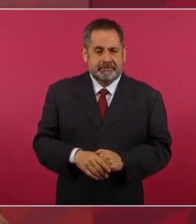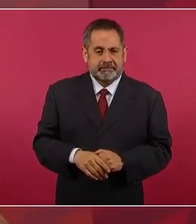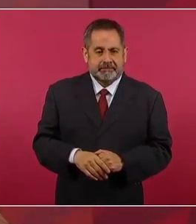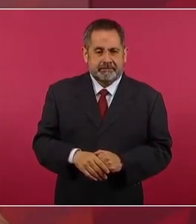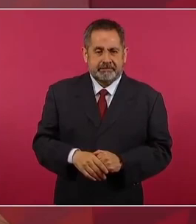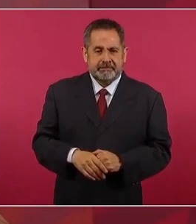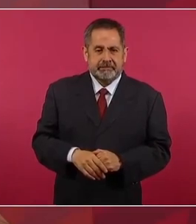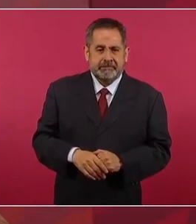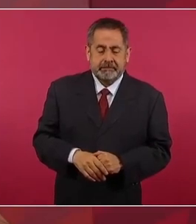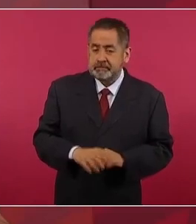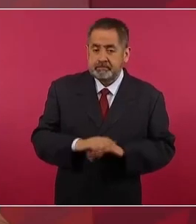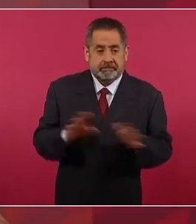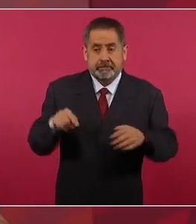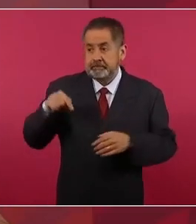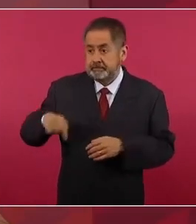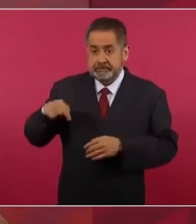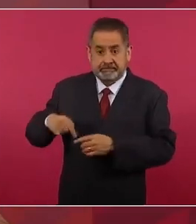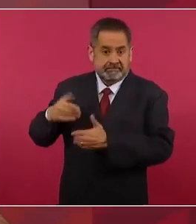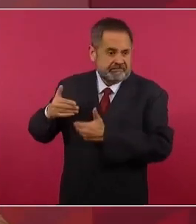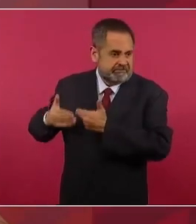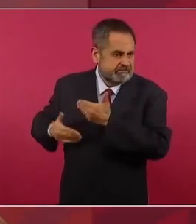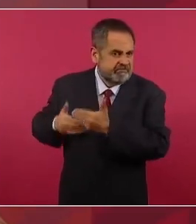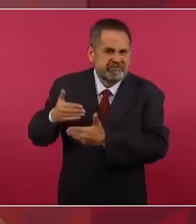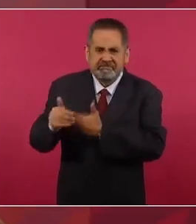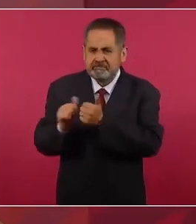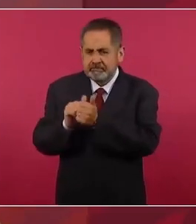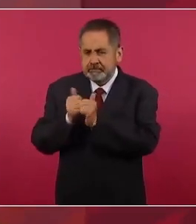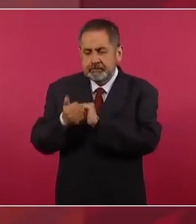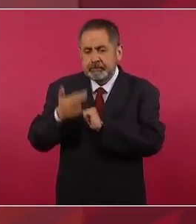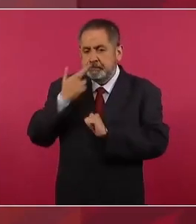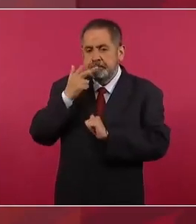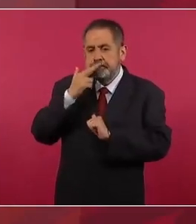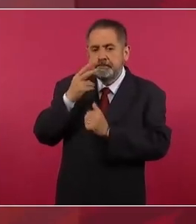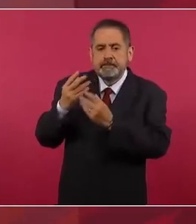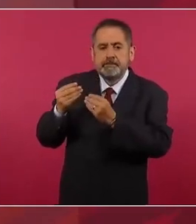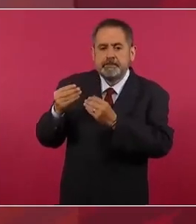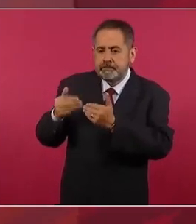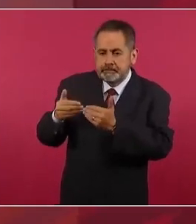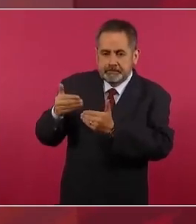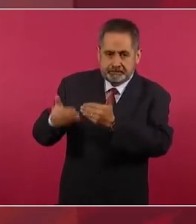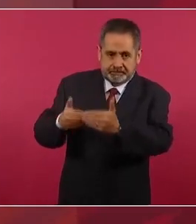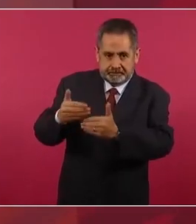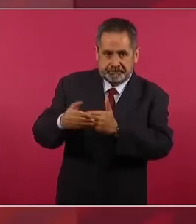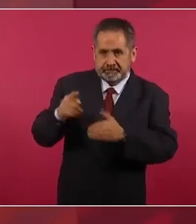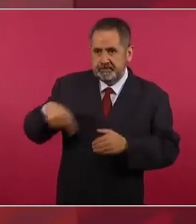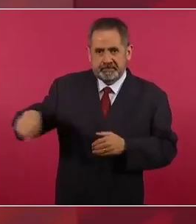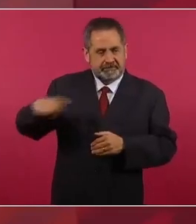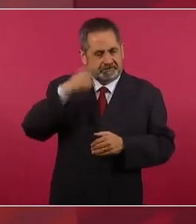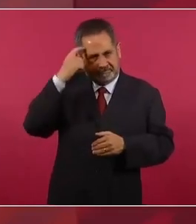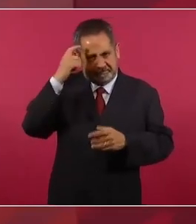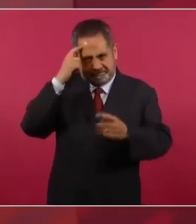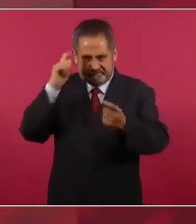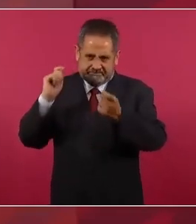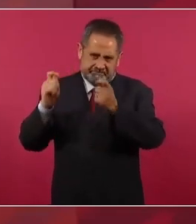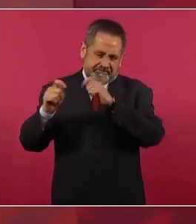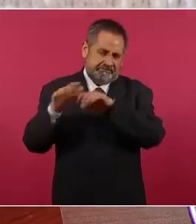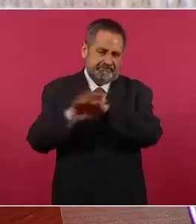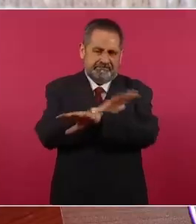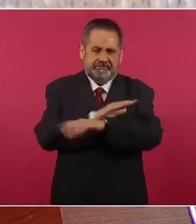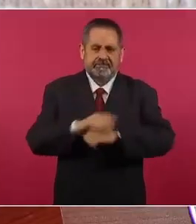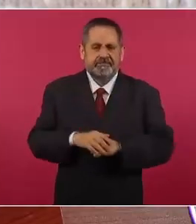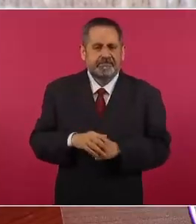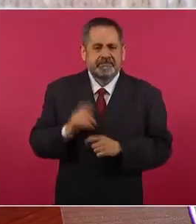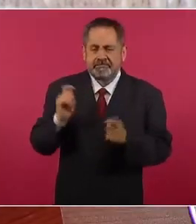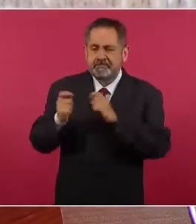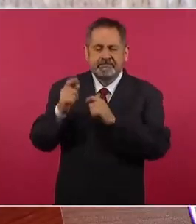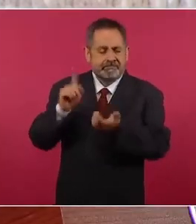porque se avanzó mucho y se va a seguir avanzando en la revolución de las conciencias en el